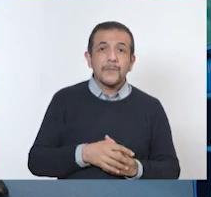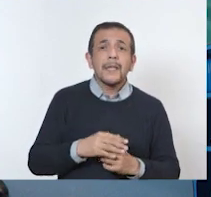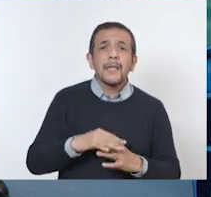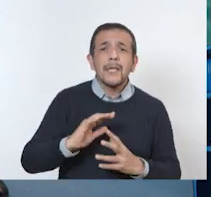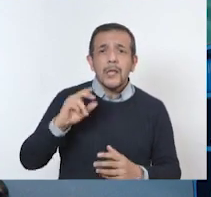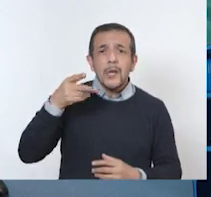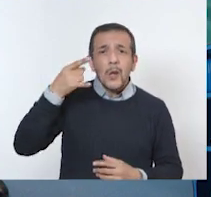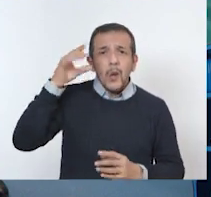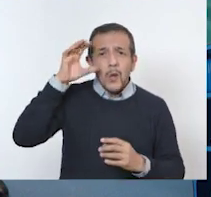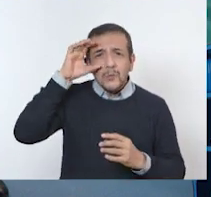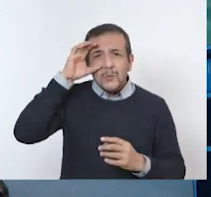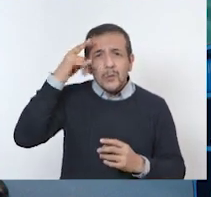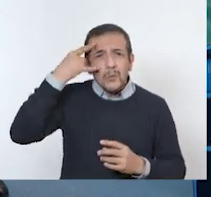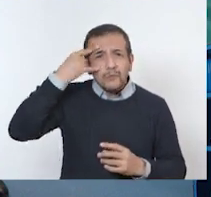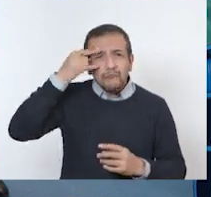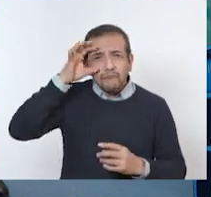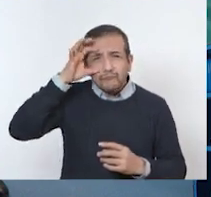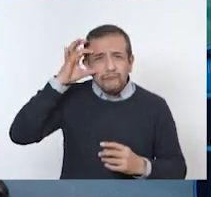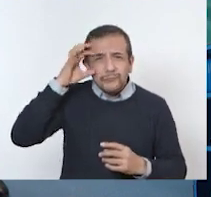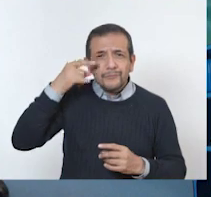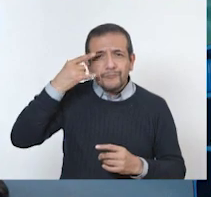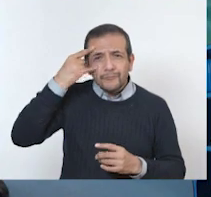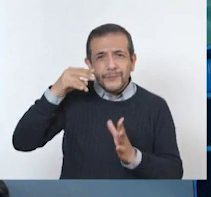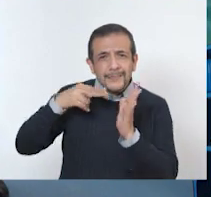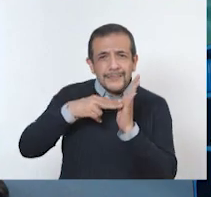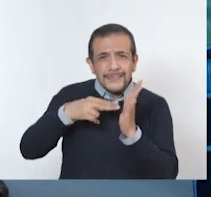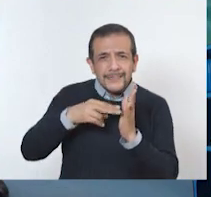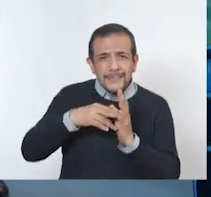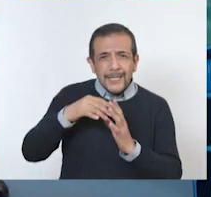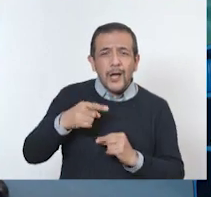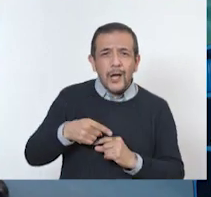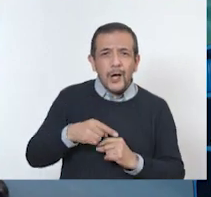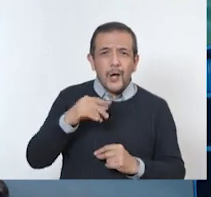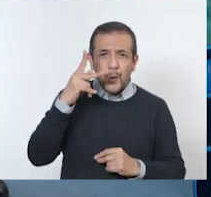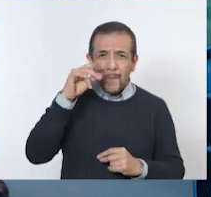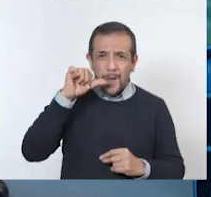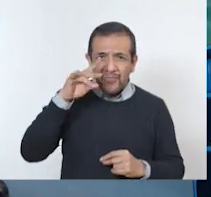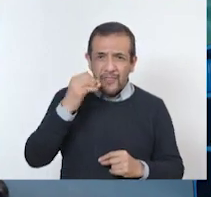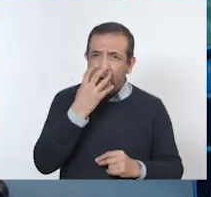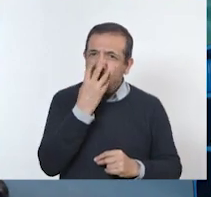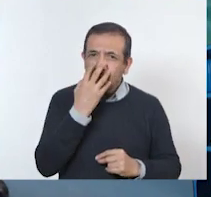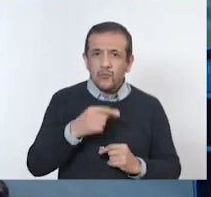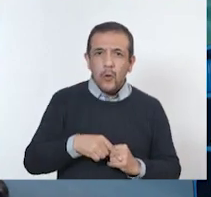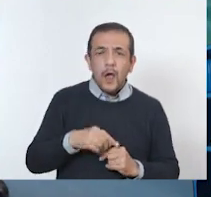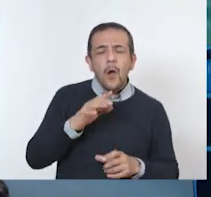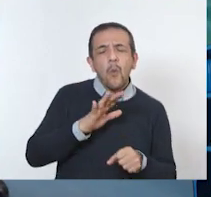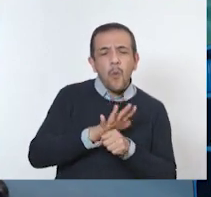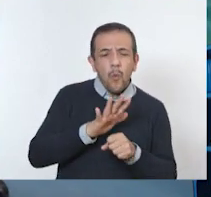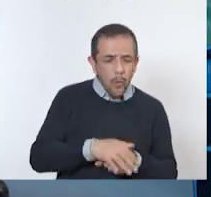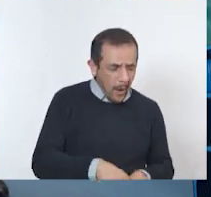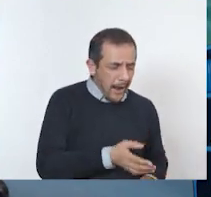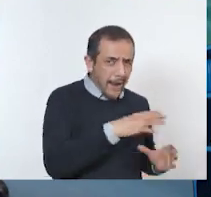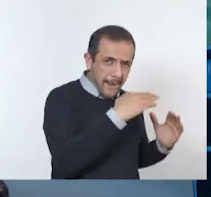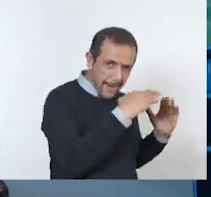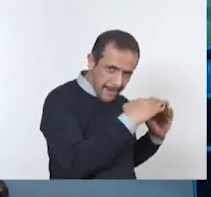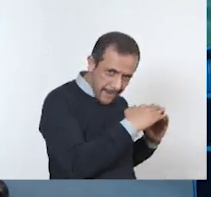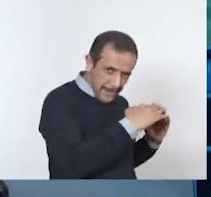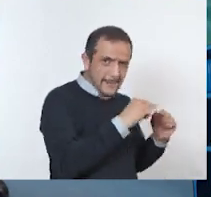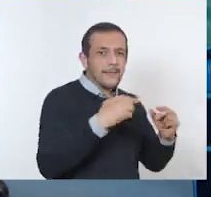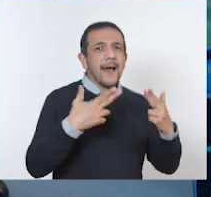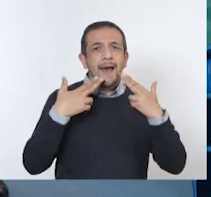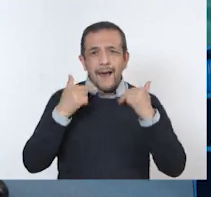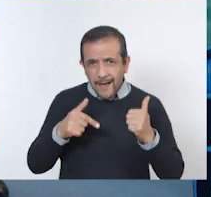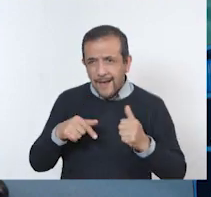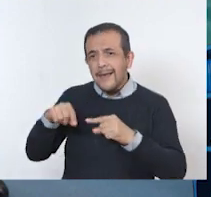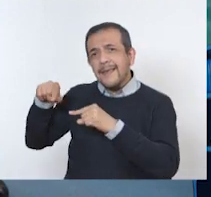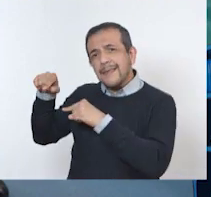ositos panda? Así es que piensan. De granja. ¿Qué dicen en casita? Doméstico o salvaje. Son